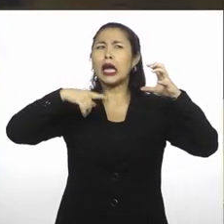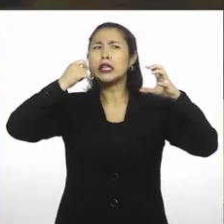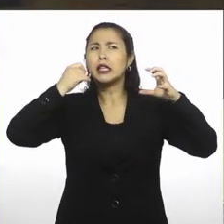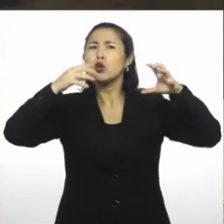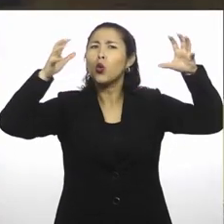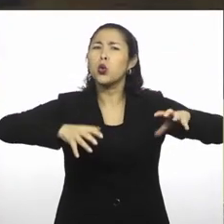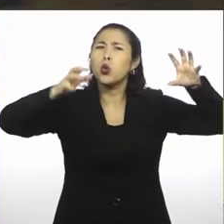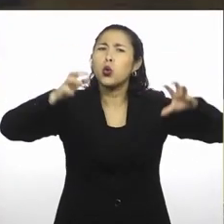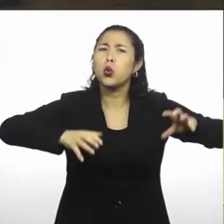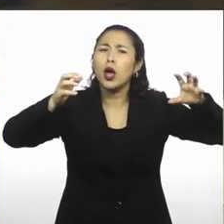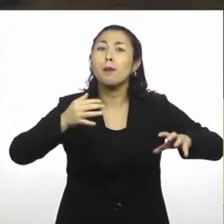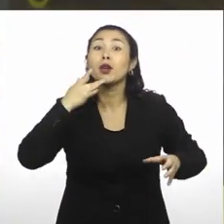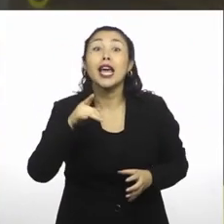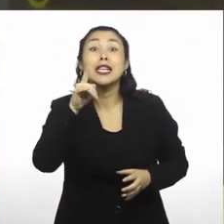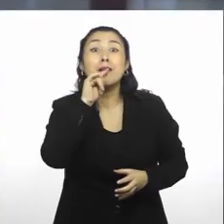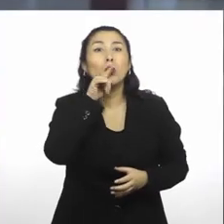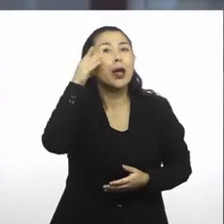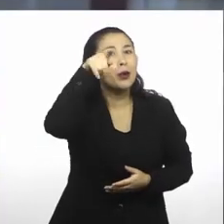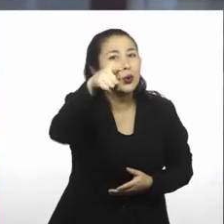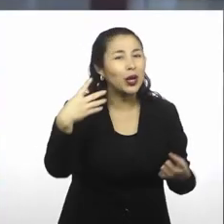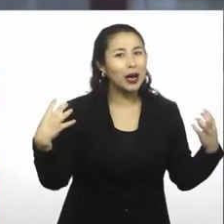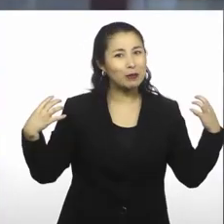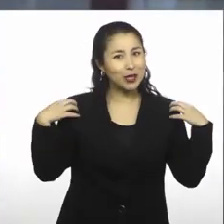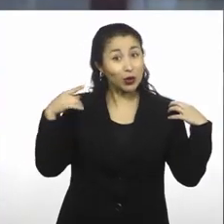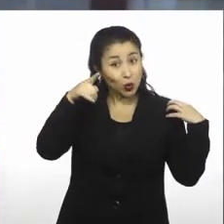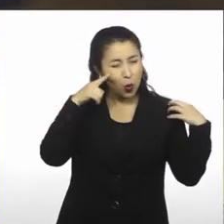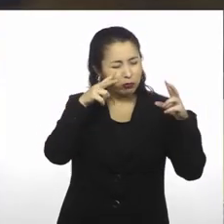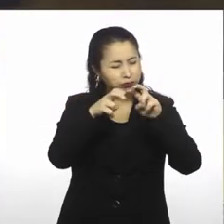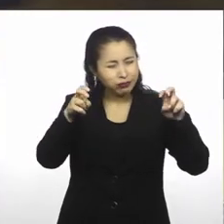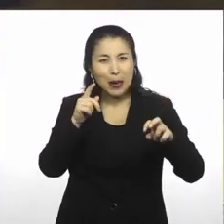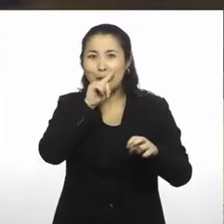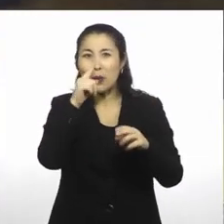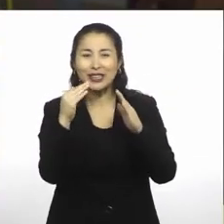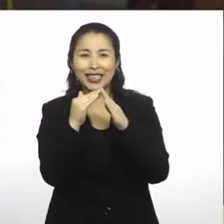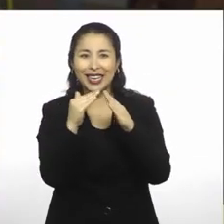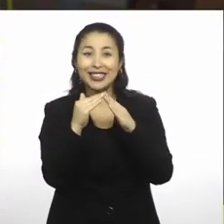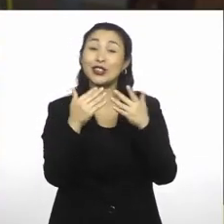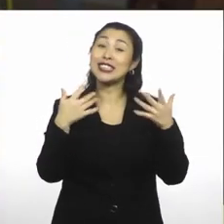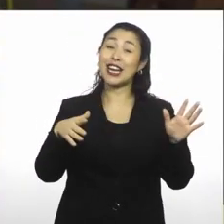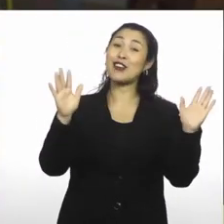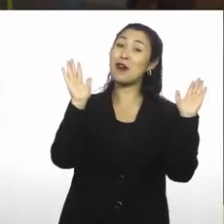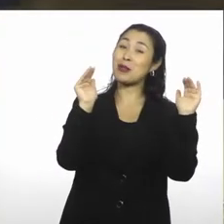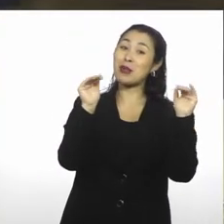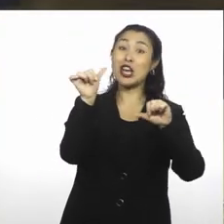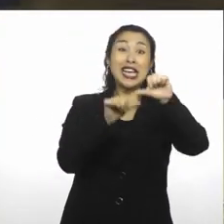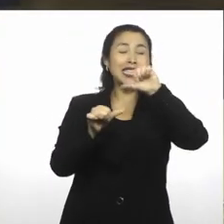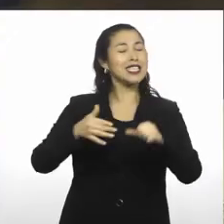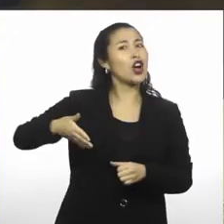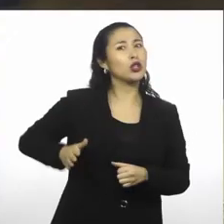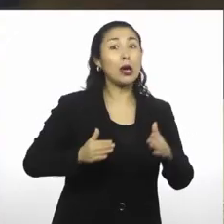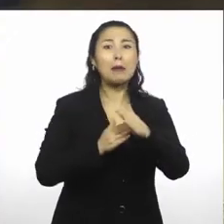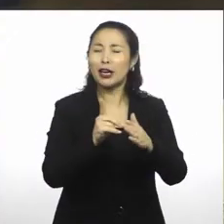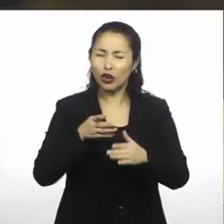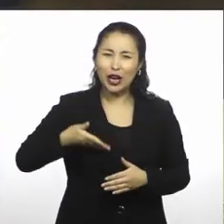Esa interrogante se la puedo dejar a ustedes para que la averigüen en sus casas. Así que nos vamos despidiendo. Que la ciencia no se detenga. Muchas gracias.